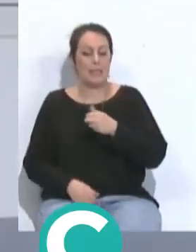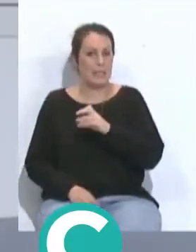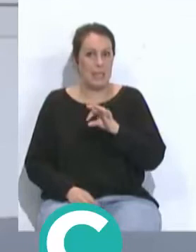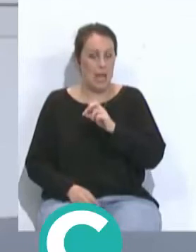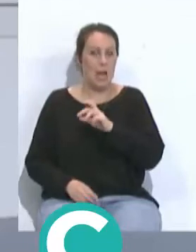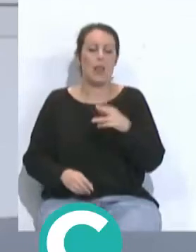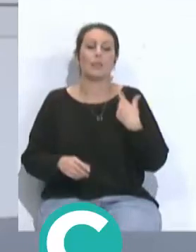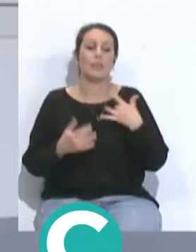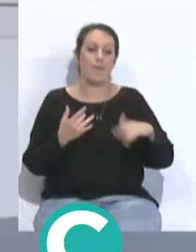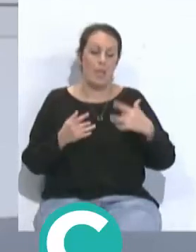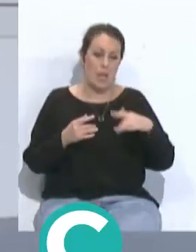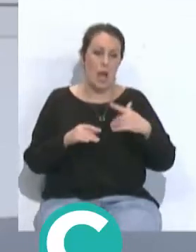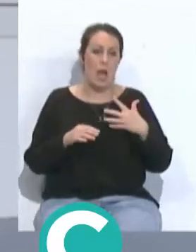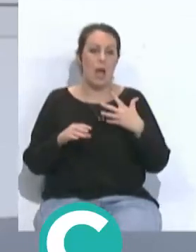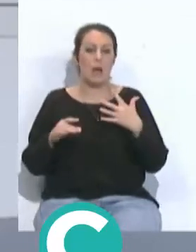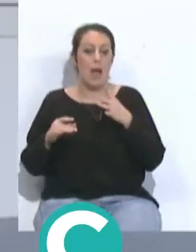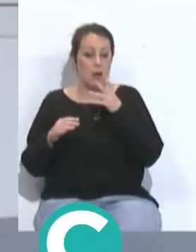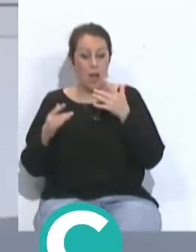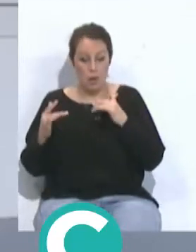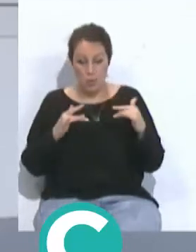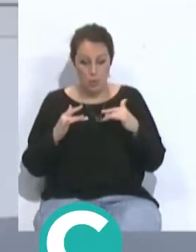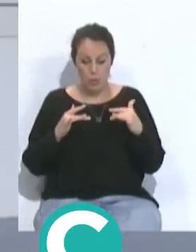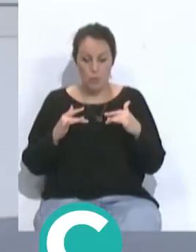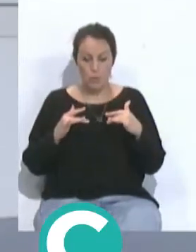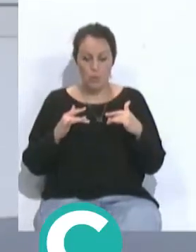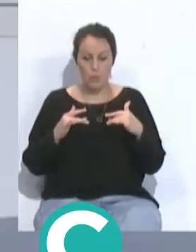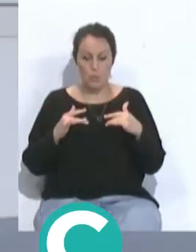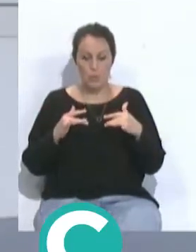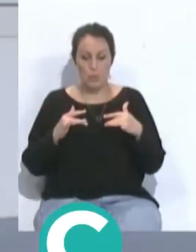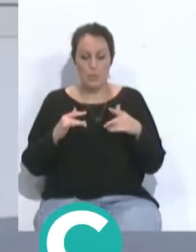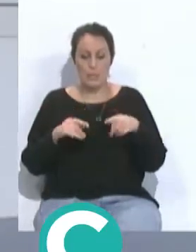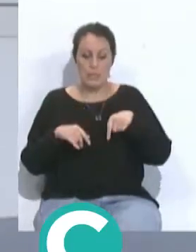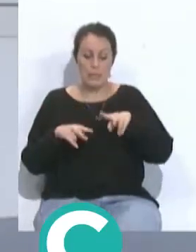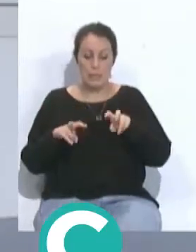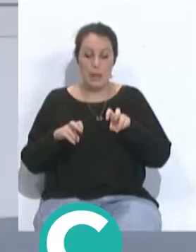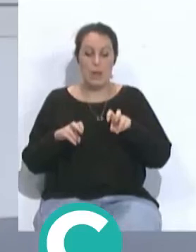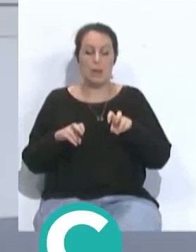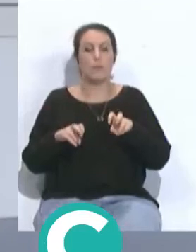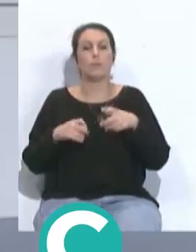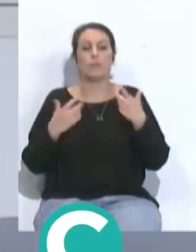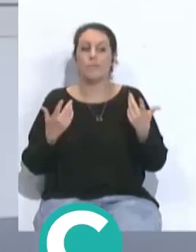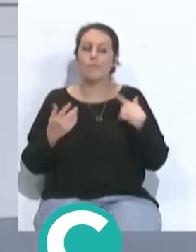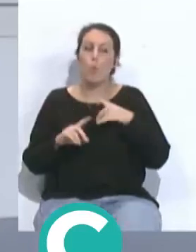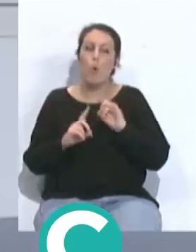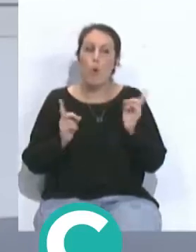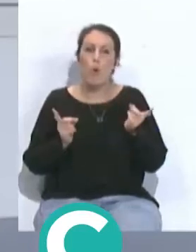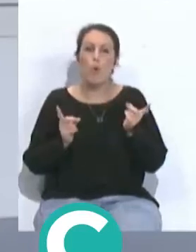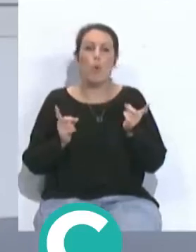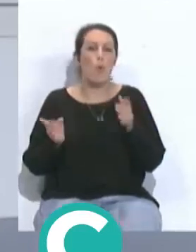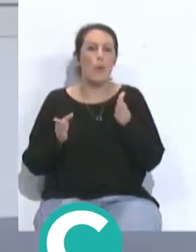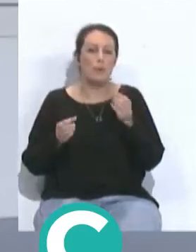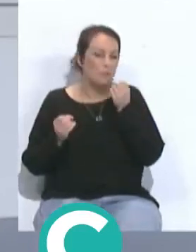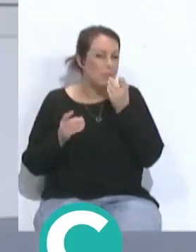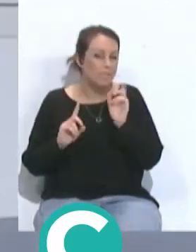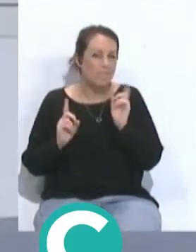Sevilla juega con está jugando está jugando en este aspecto y resulta que tampoco está en un buen